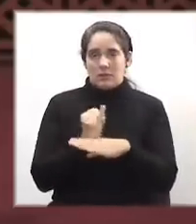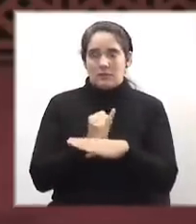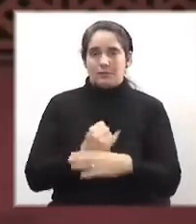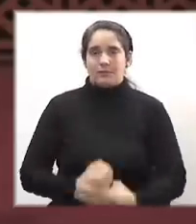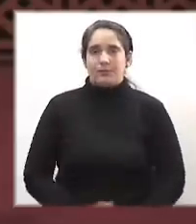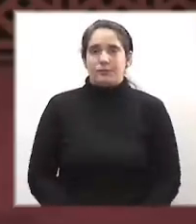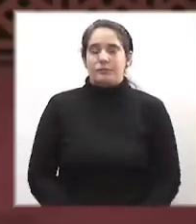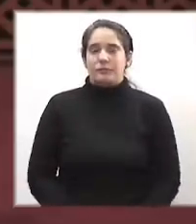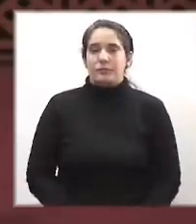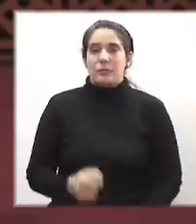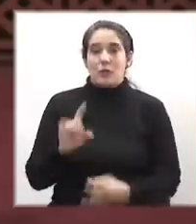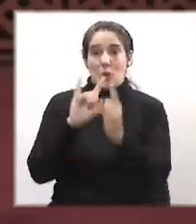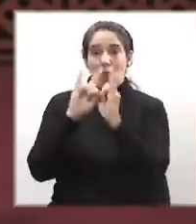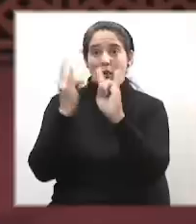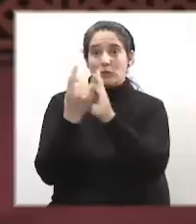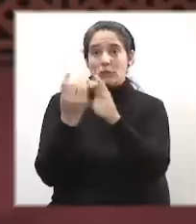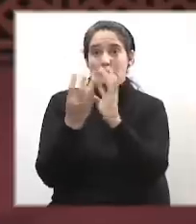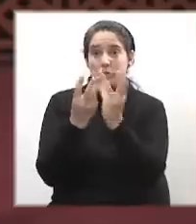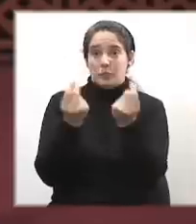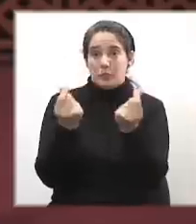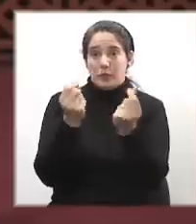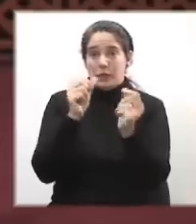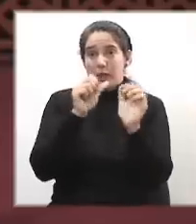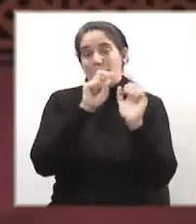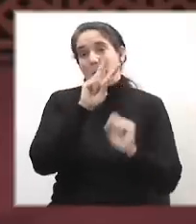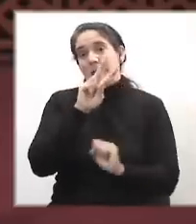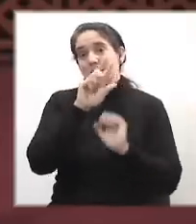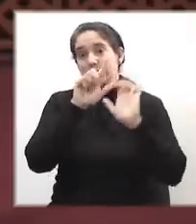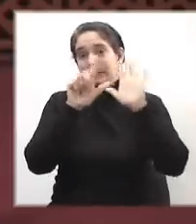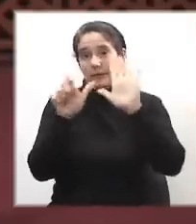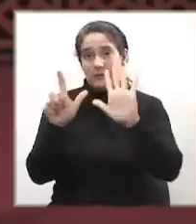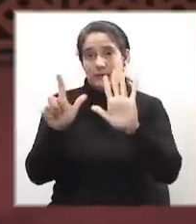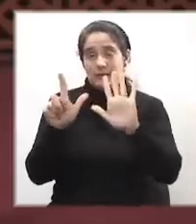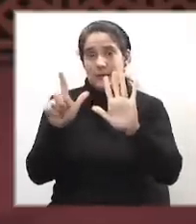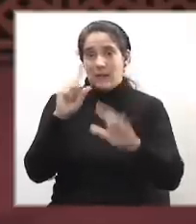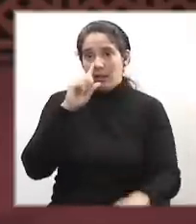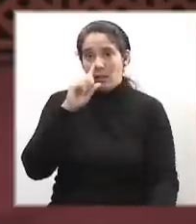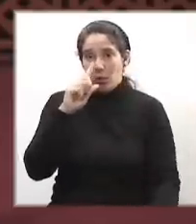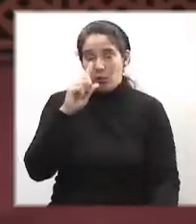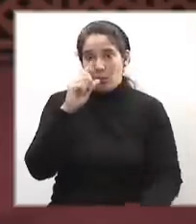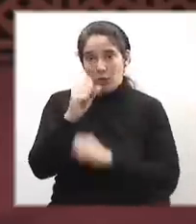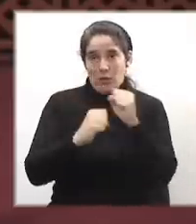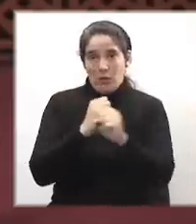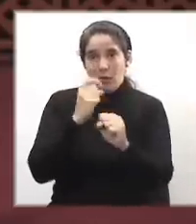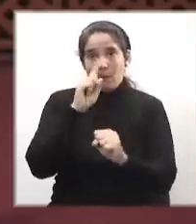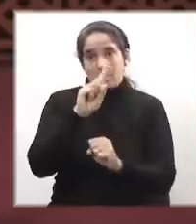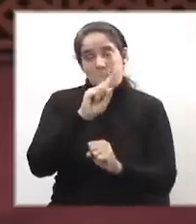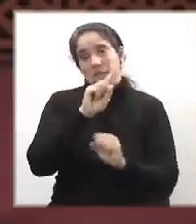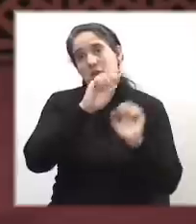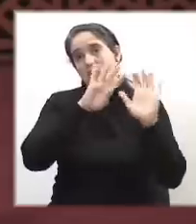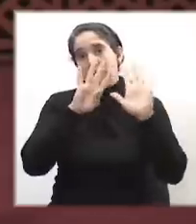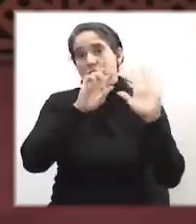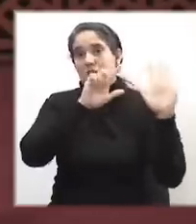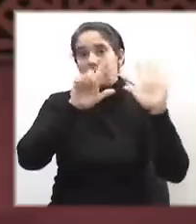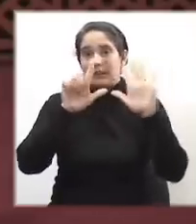La disolución de las cámaras del 27 de junio de 1973